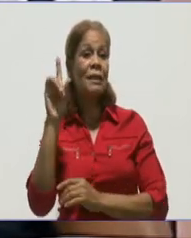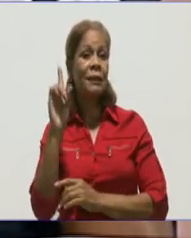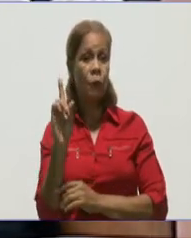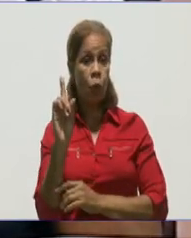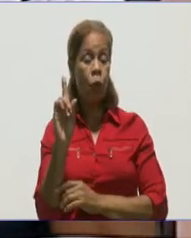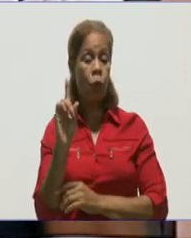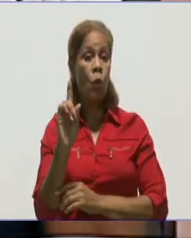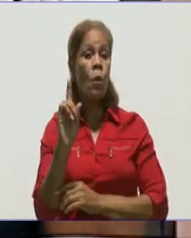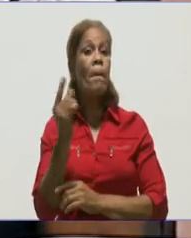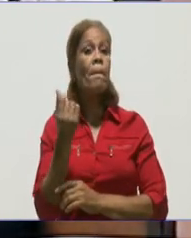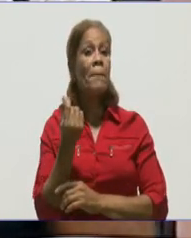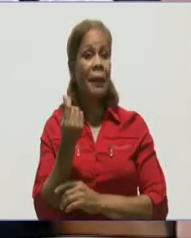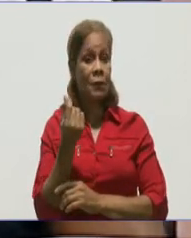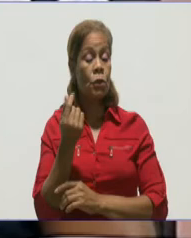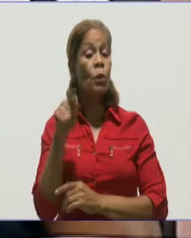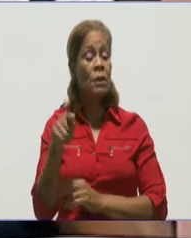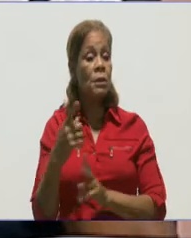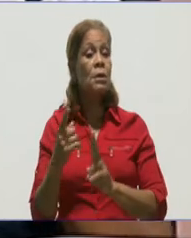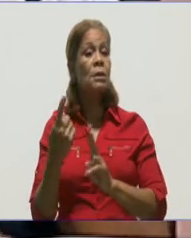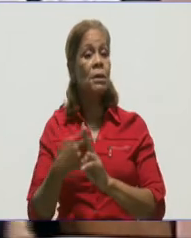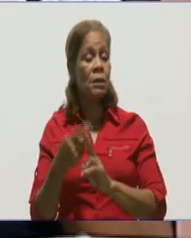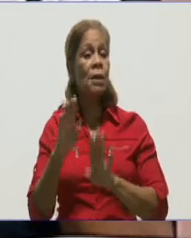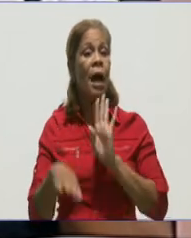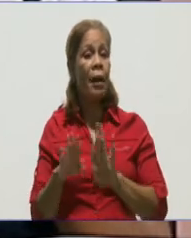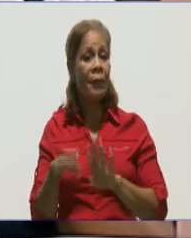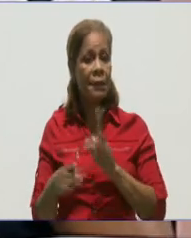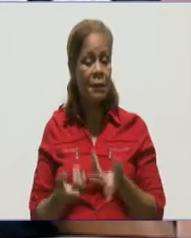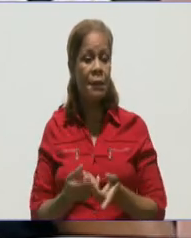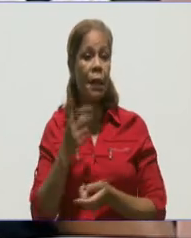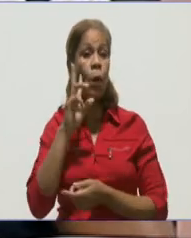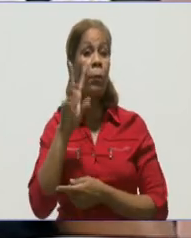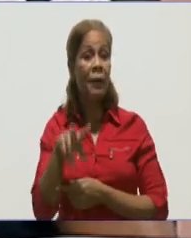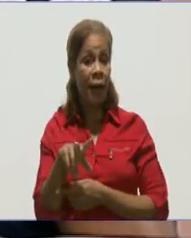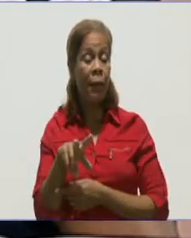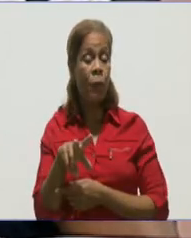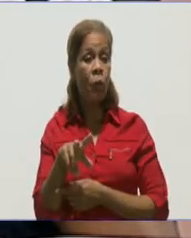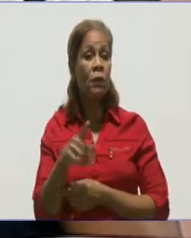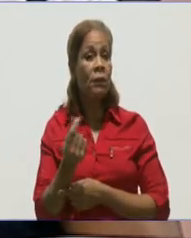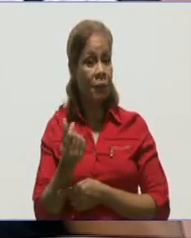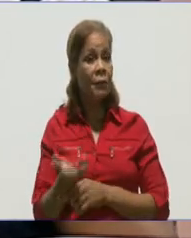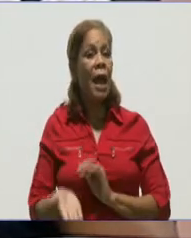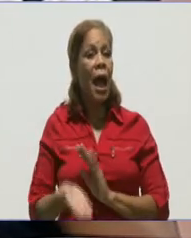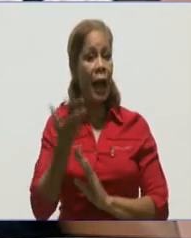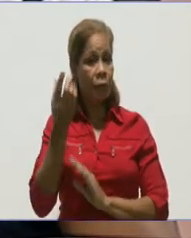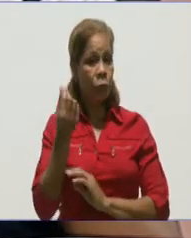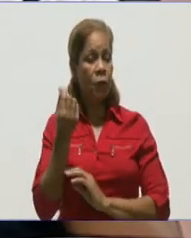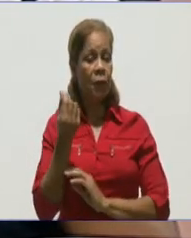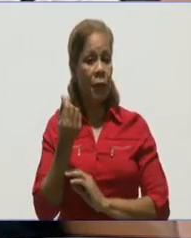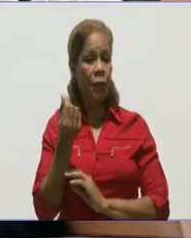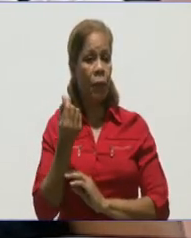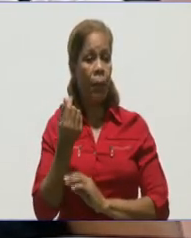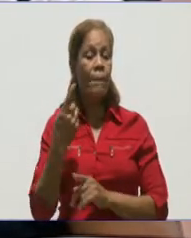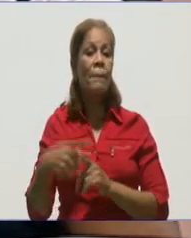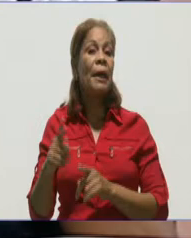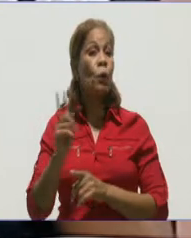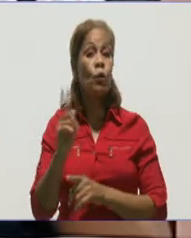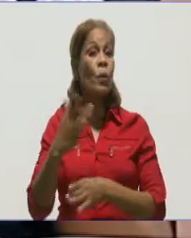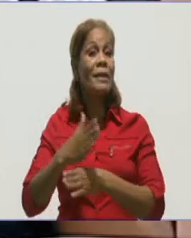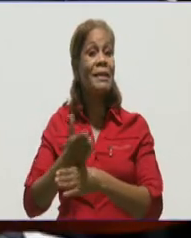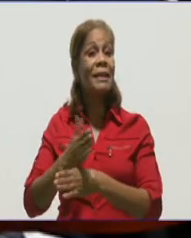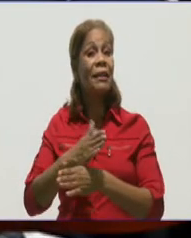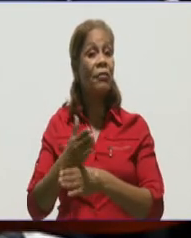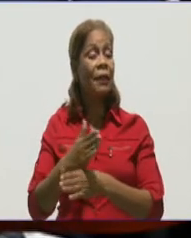lo ve el número, parece alto el número, pero no es significativo con la indisciplina